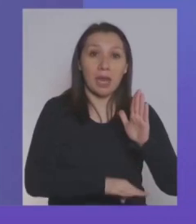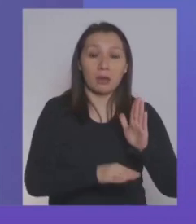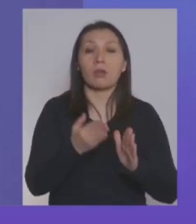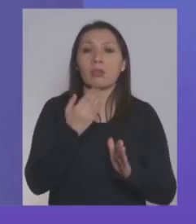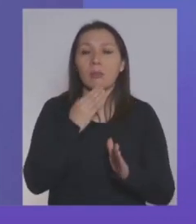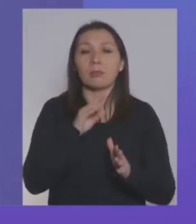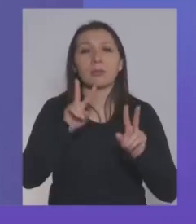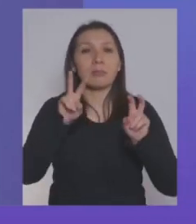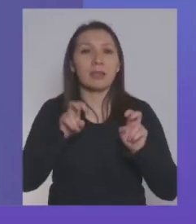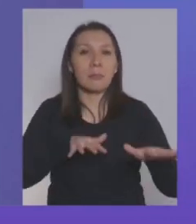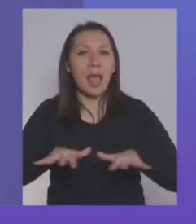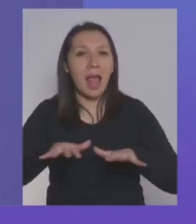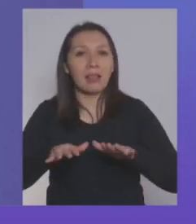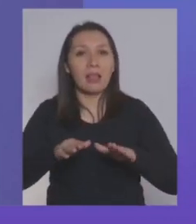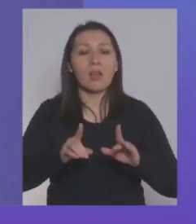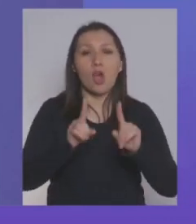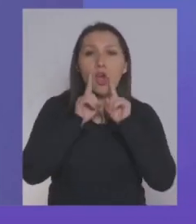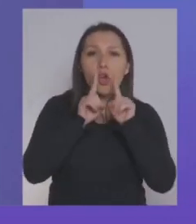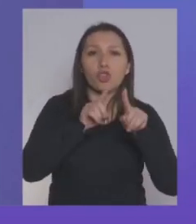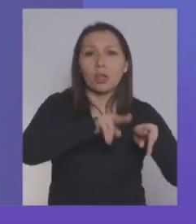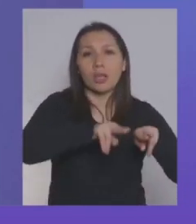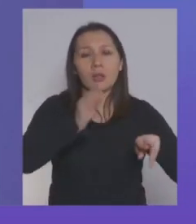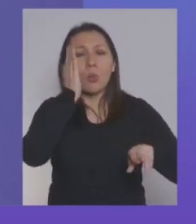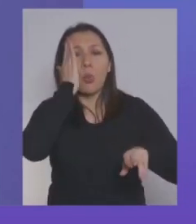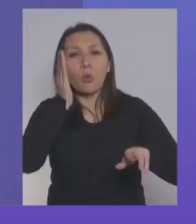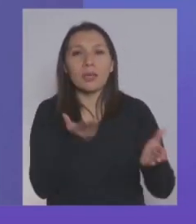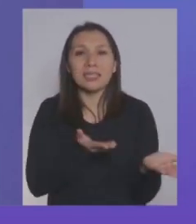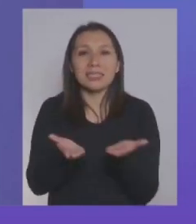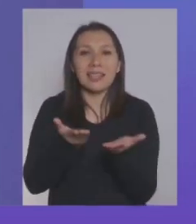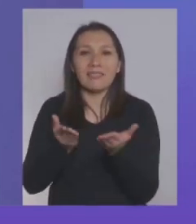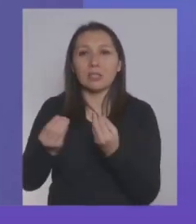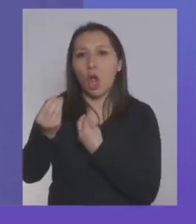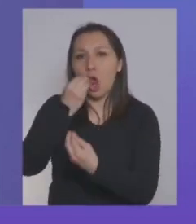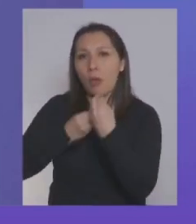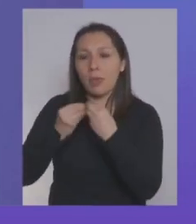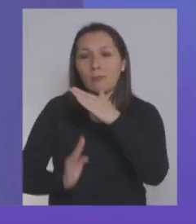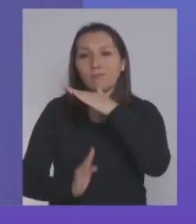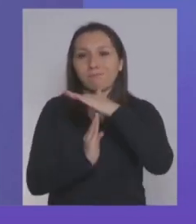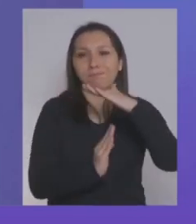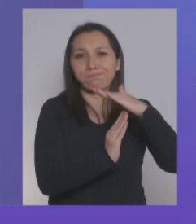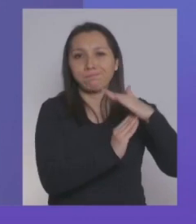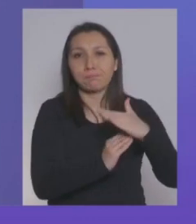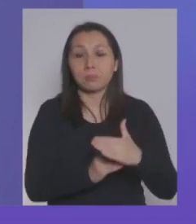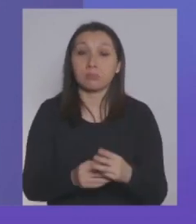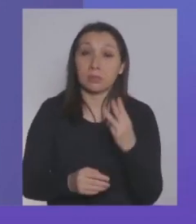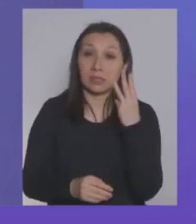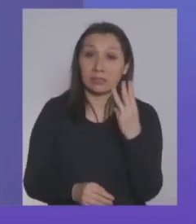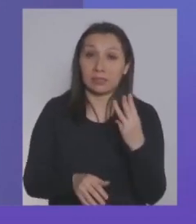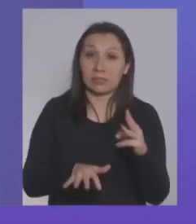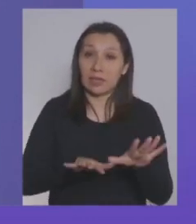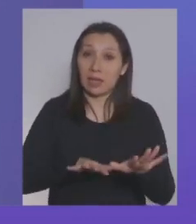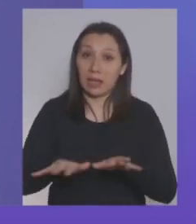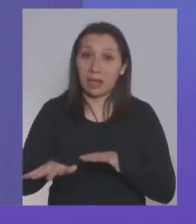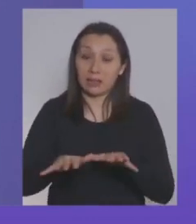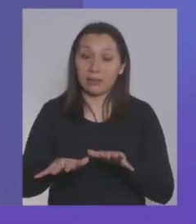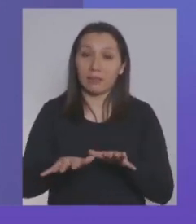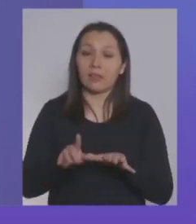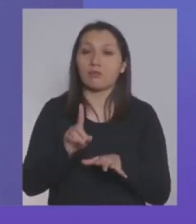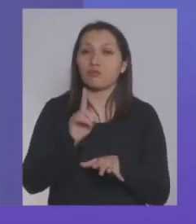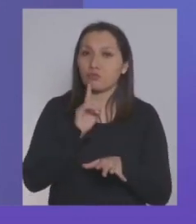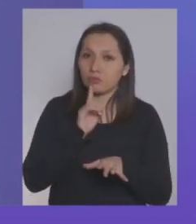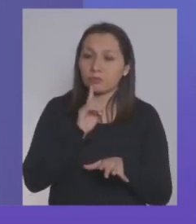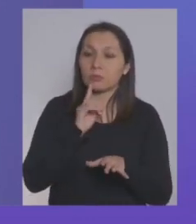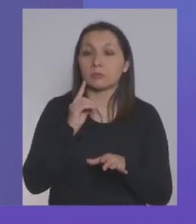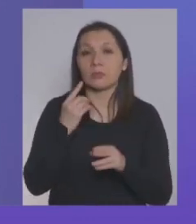y todo lo que es la actividad de alojamiento y de servicio de comida. Y son tres actividades en las cuales tenemos